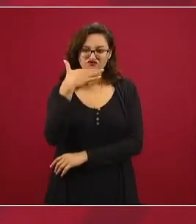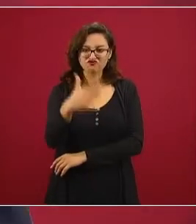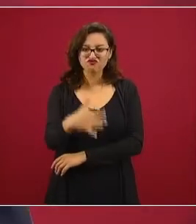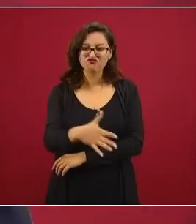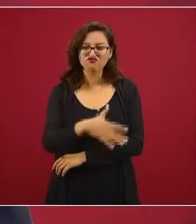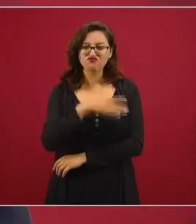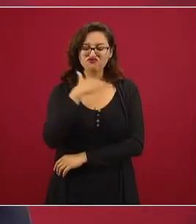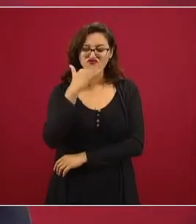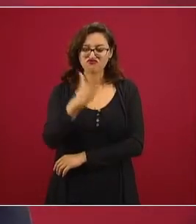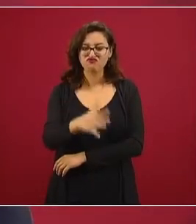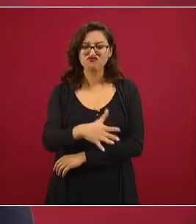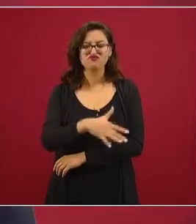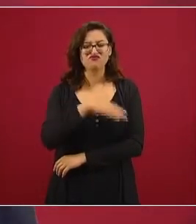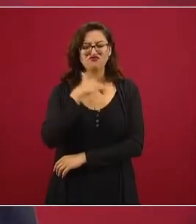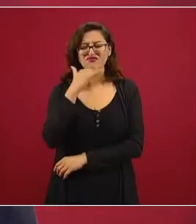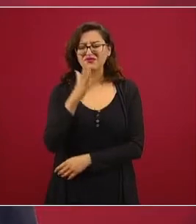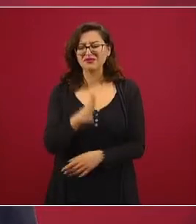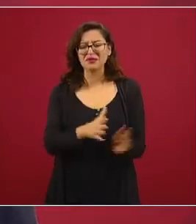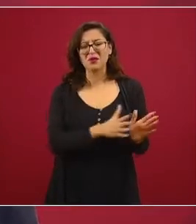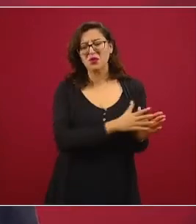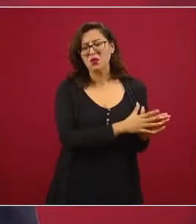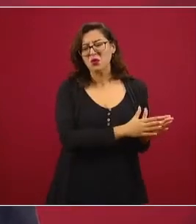que había imperado.